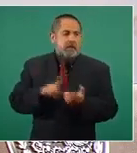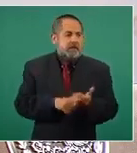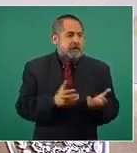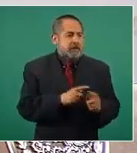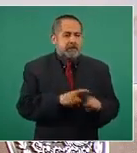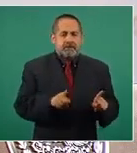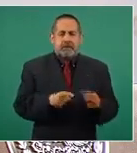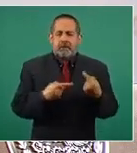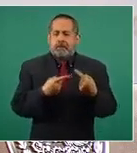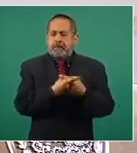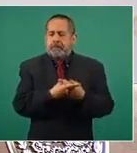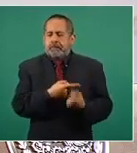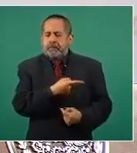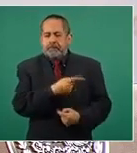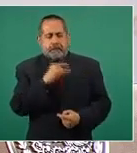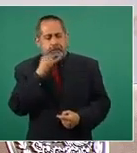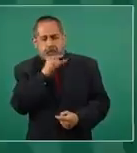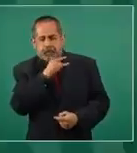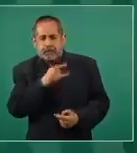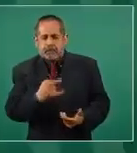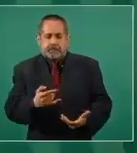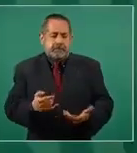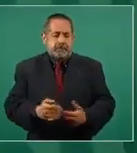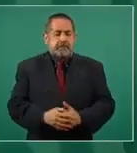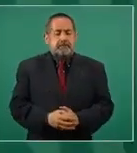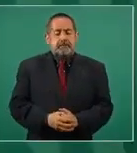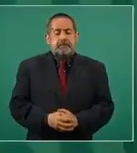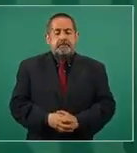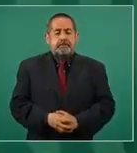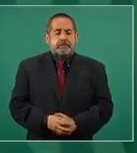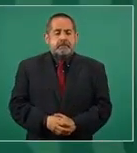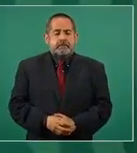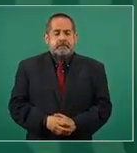Eso es la característica principal.